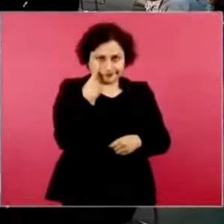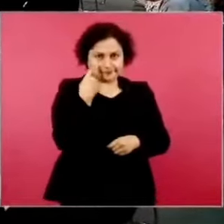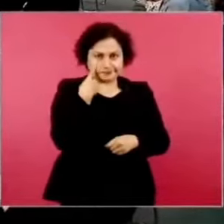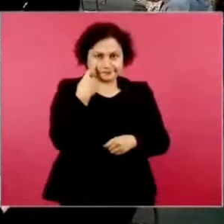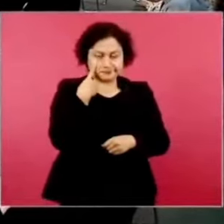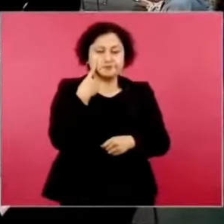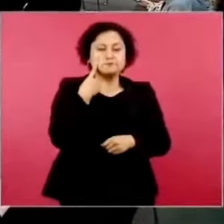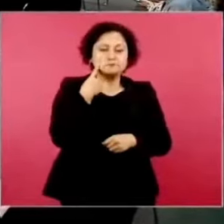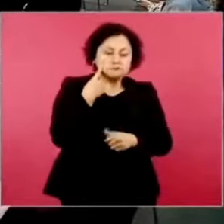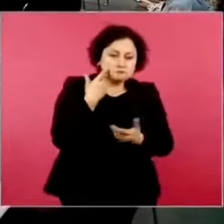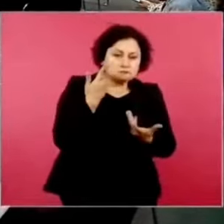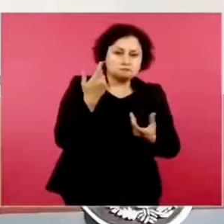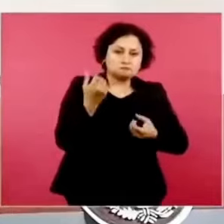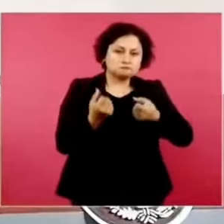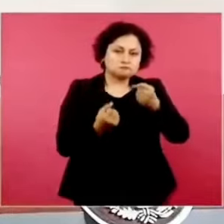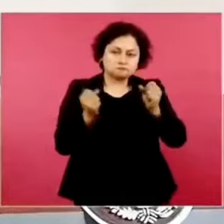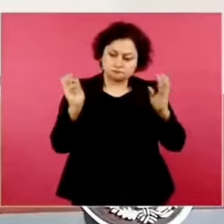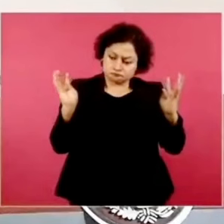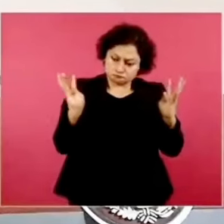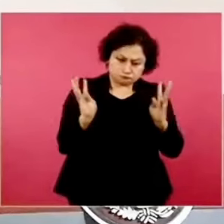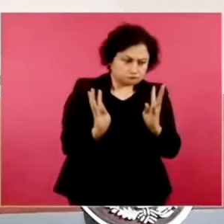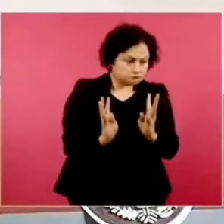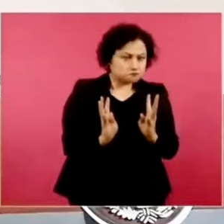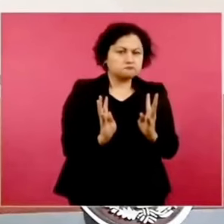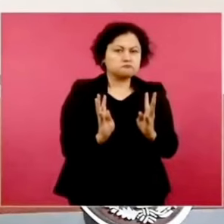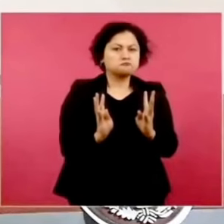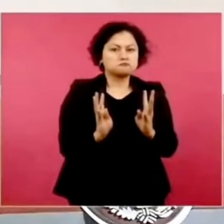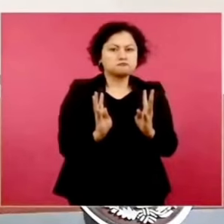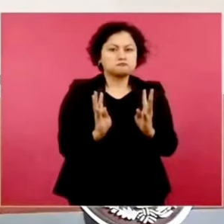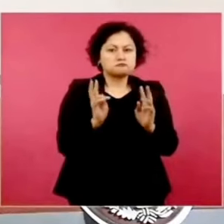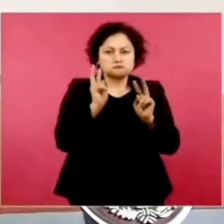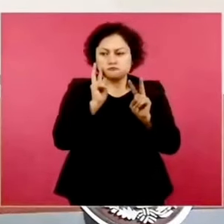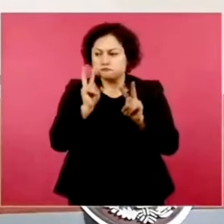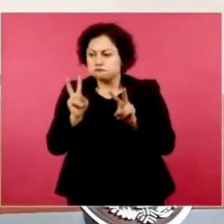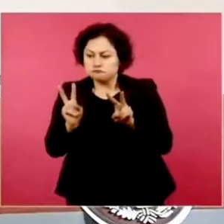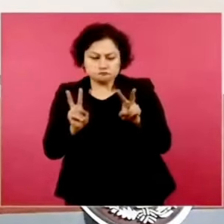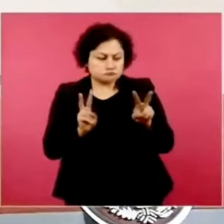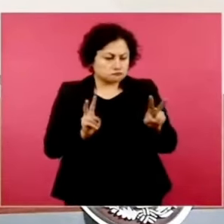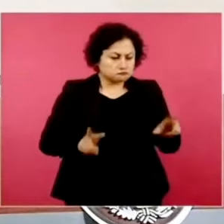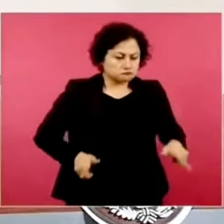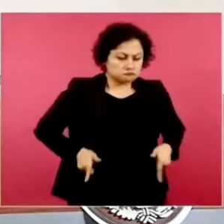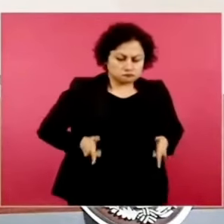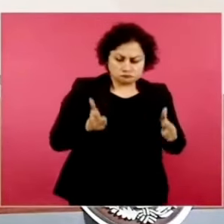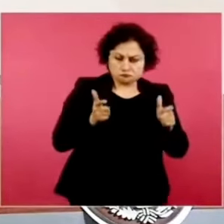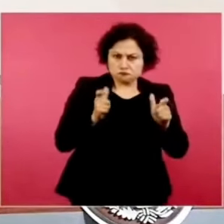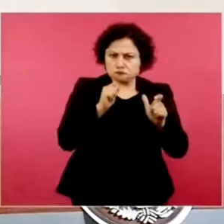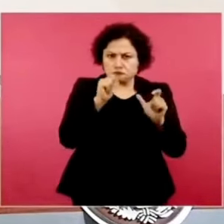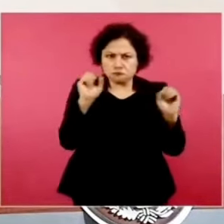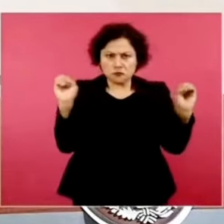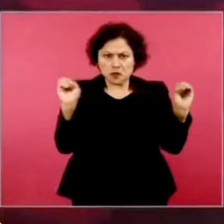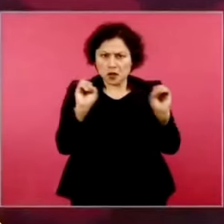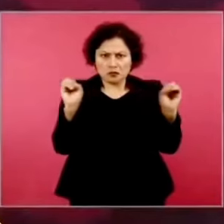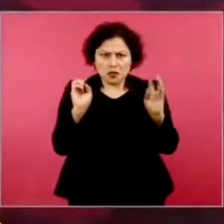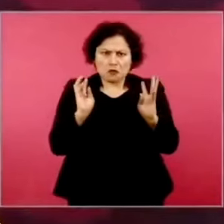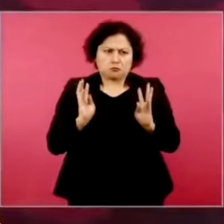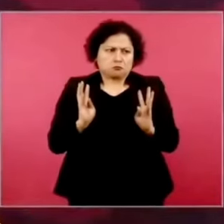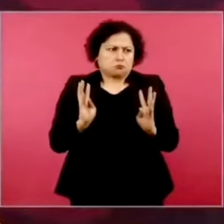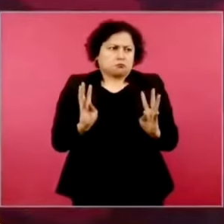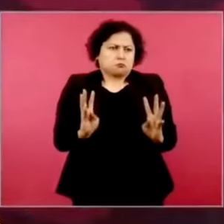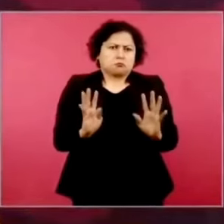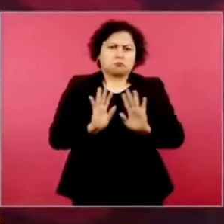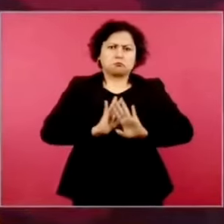armados y estuvieron nada más ahí pendientes.